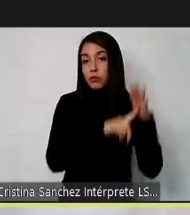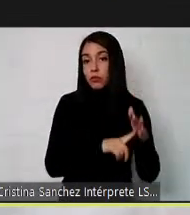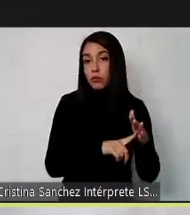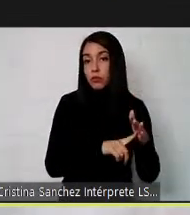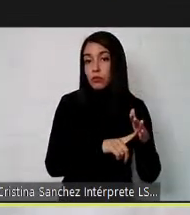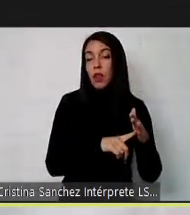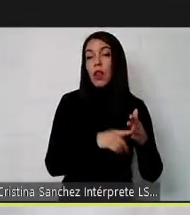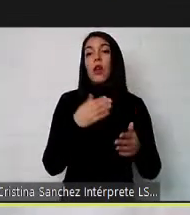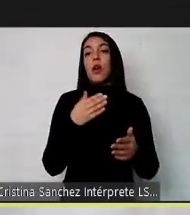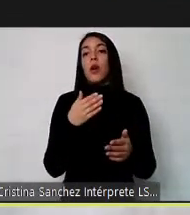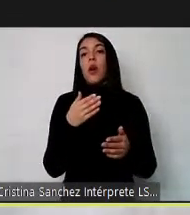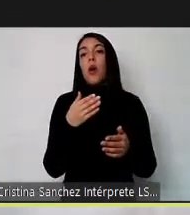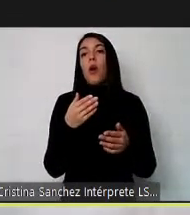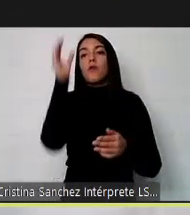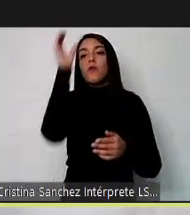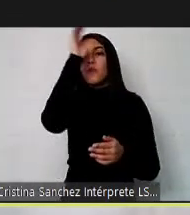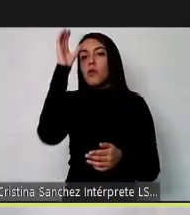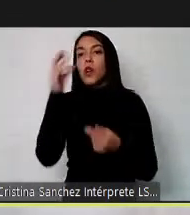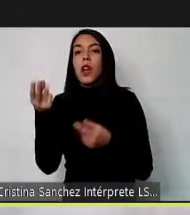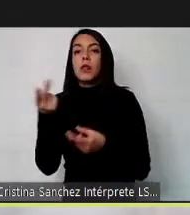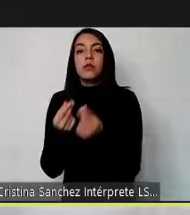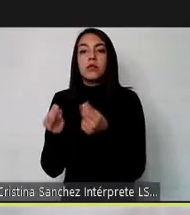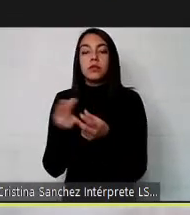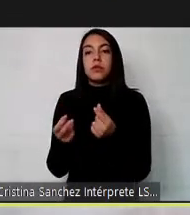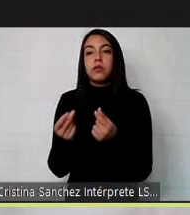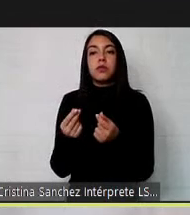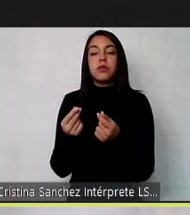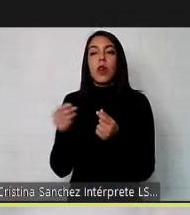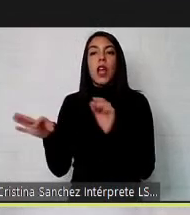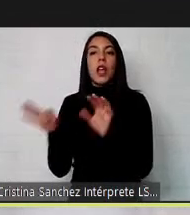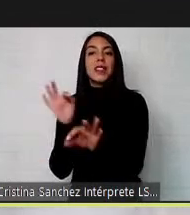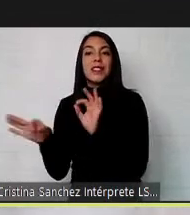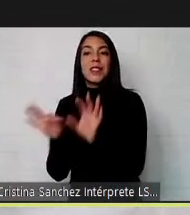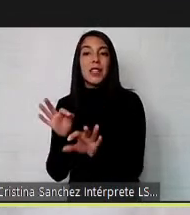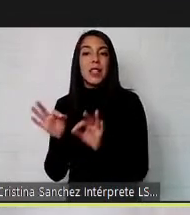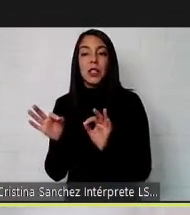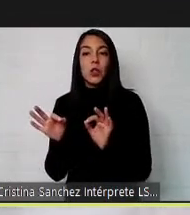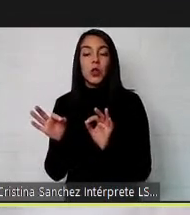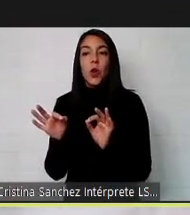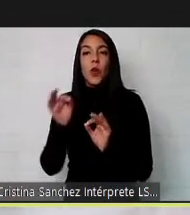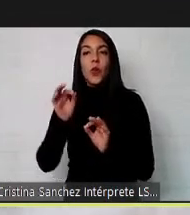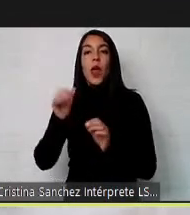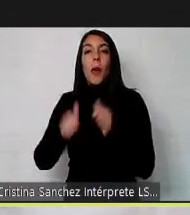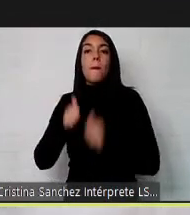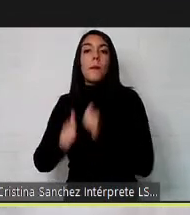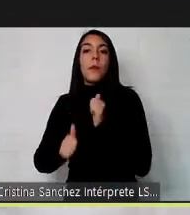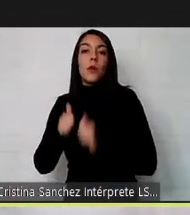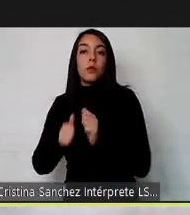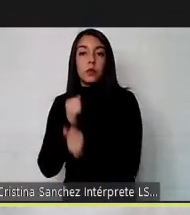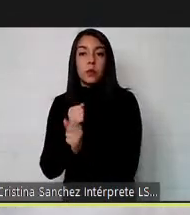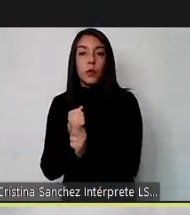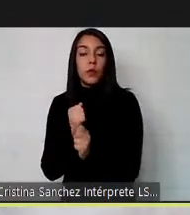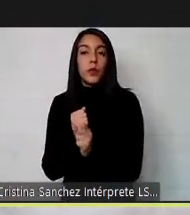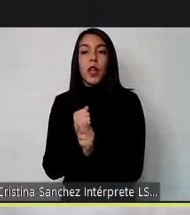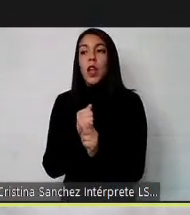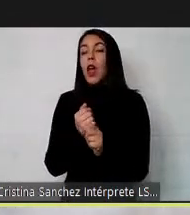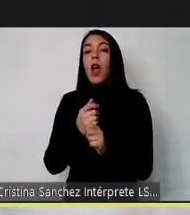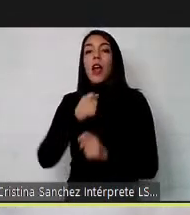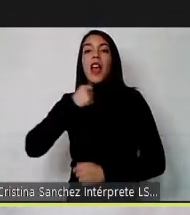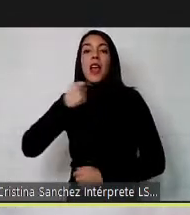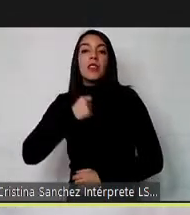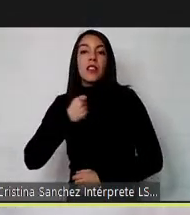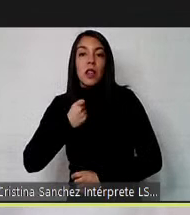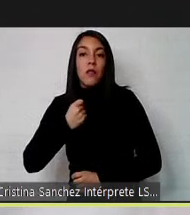buscar capital humano por ejemplo en los espacios de selección de reclutamiento laboral en espacios de entrevistas